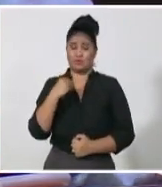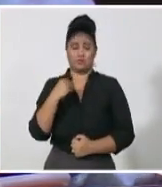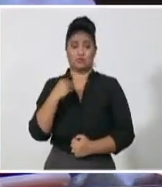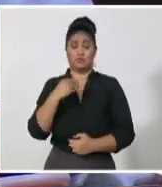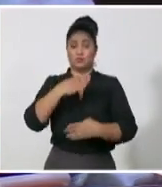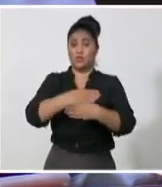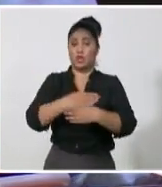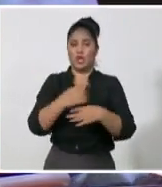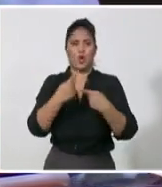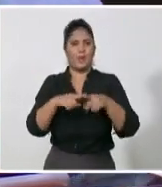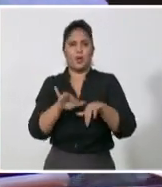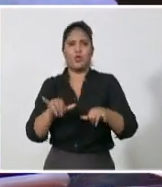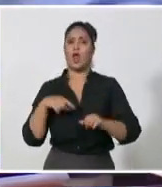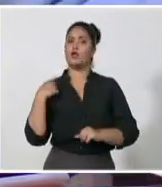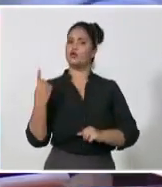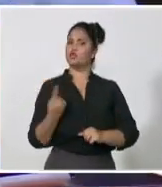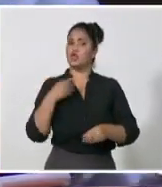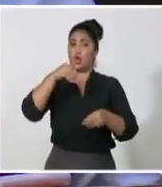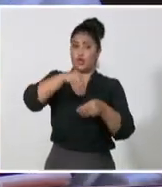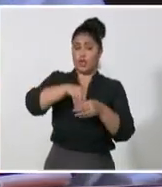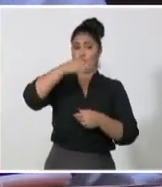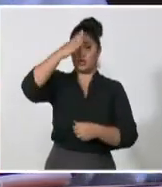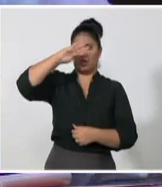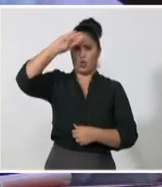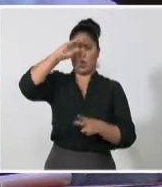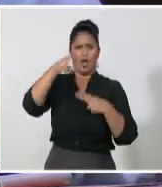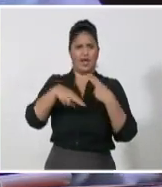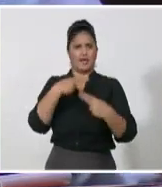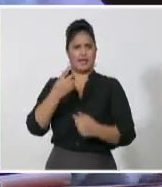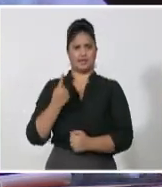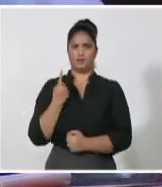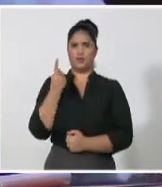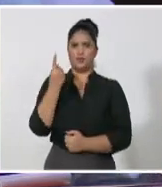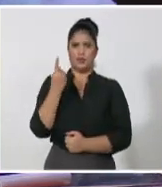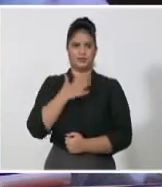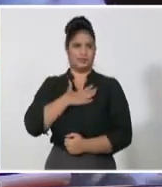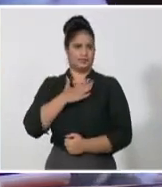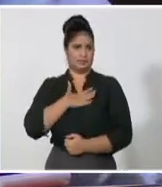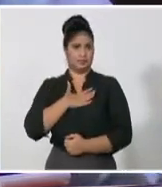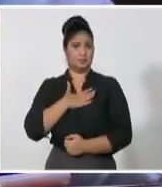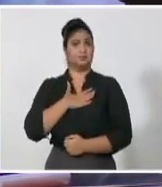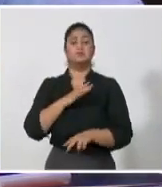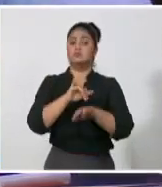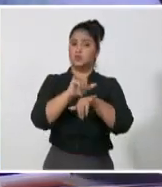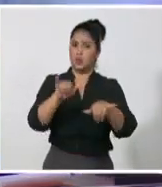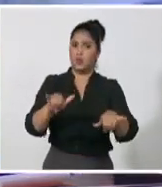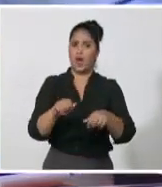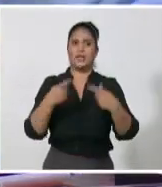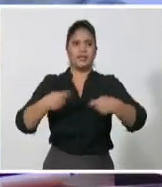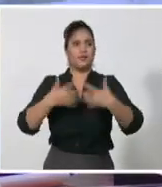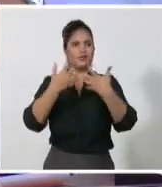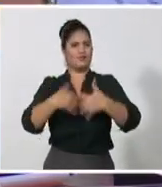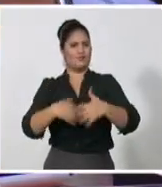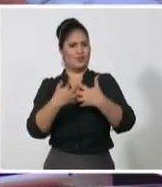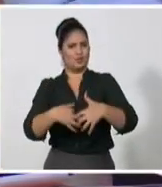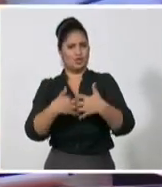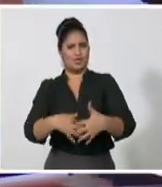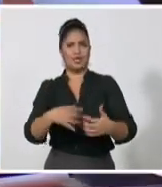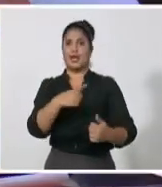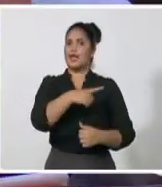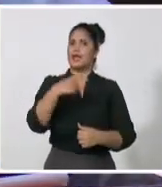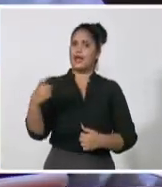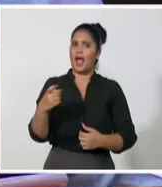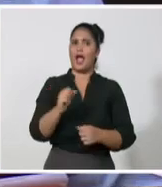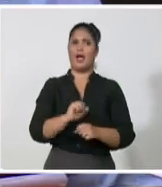también de los asuntos internos de burocracia, de ineficiencia, de falta de movilización